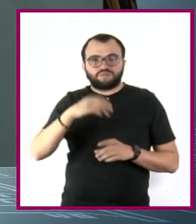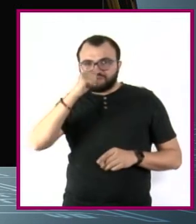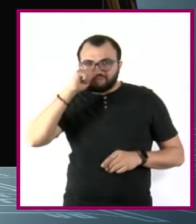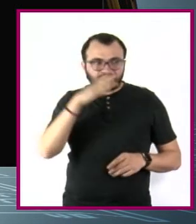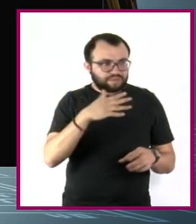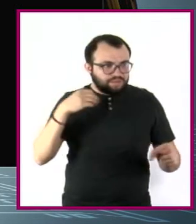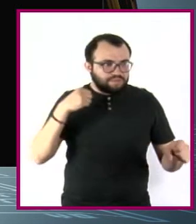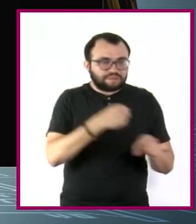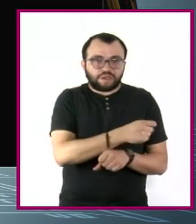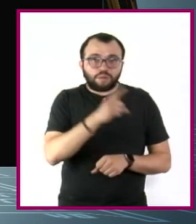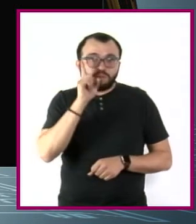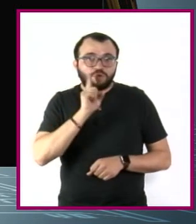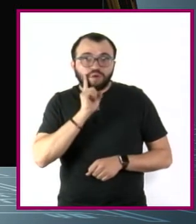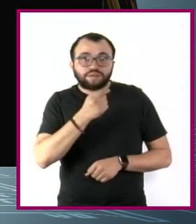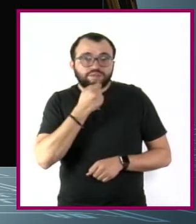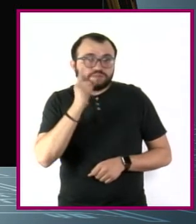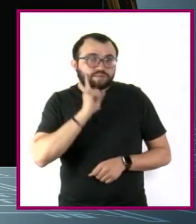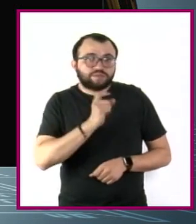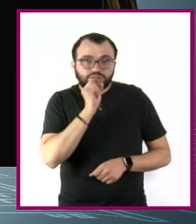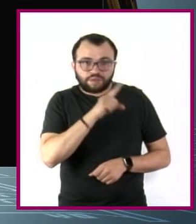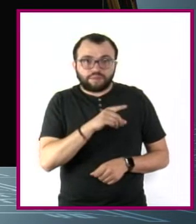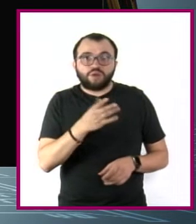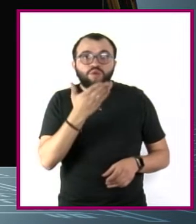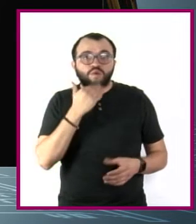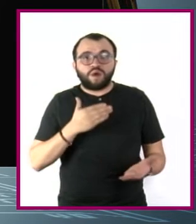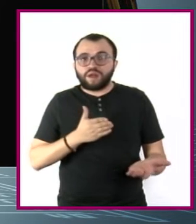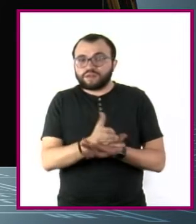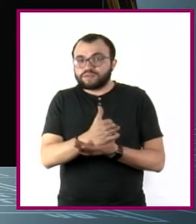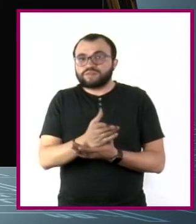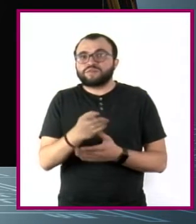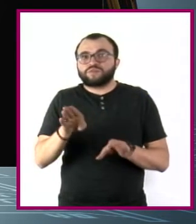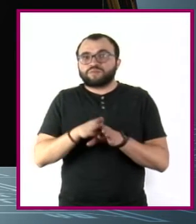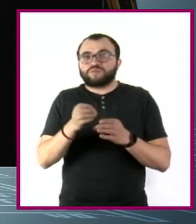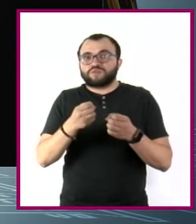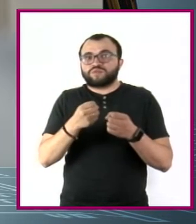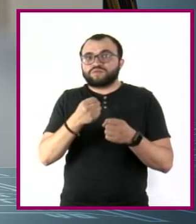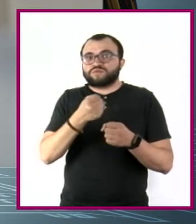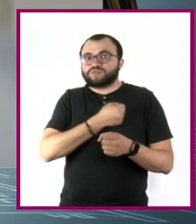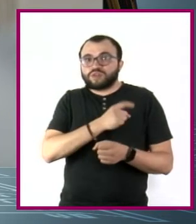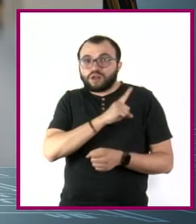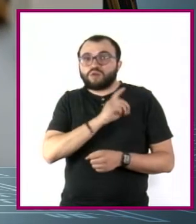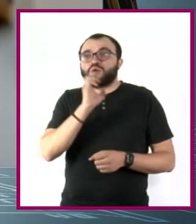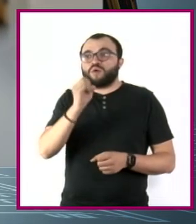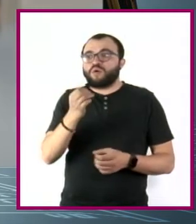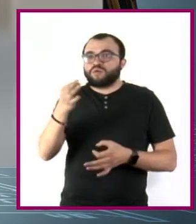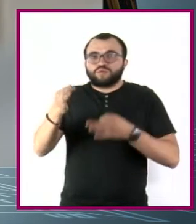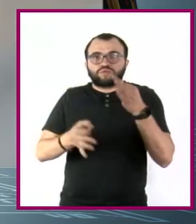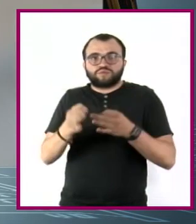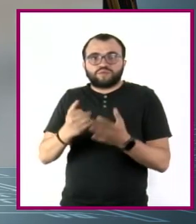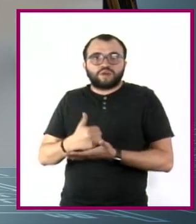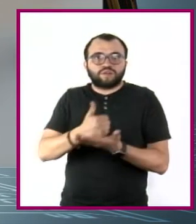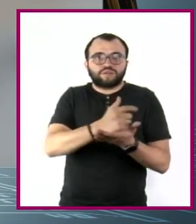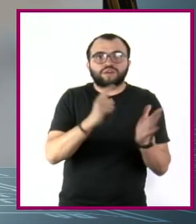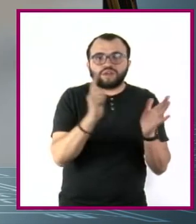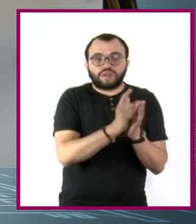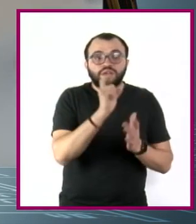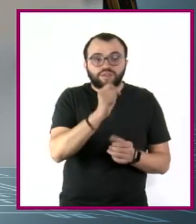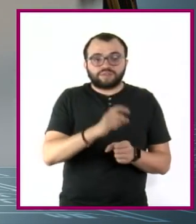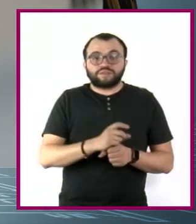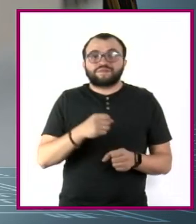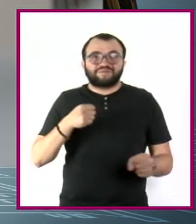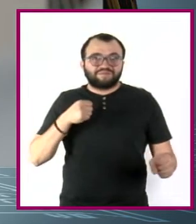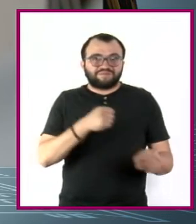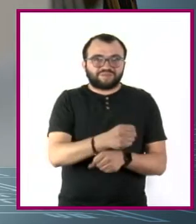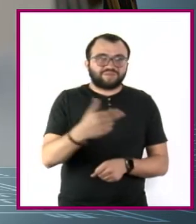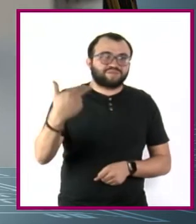las niñas y no contaron con un acceso de servicios de salud, refugio o asistencia legal. El aumento de feminicidios y violaciones por parte